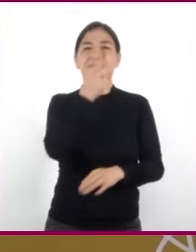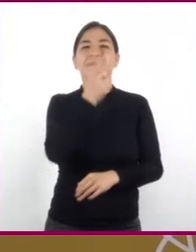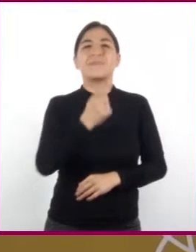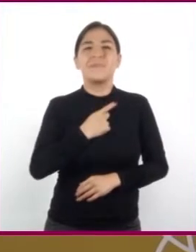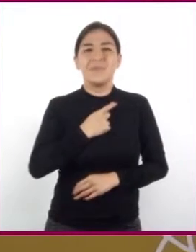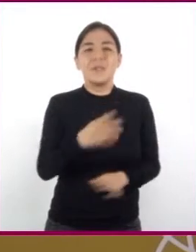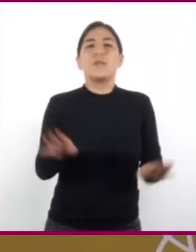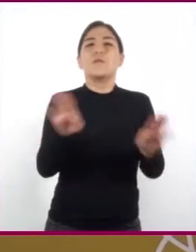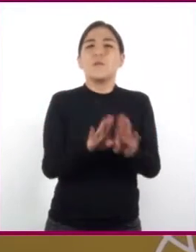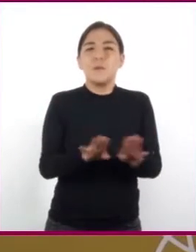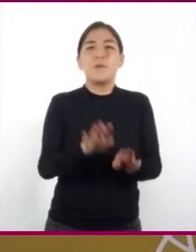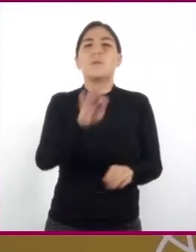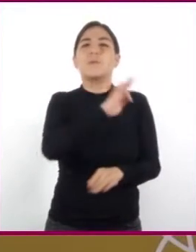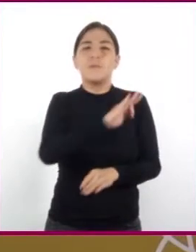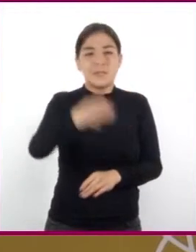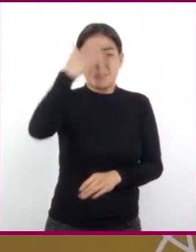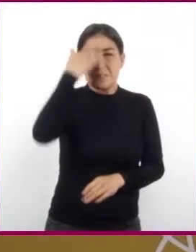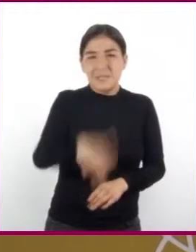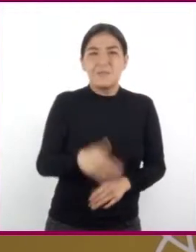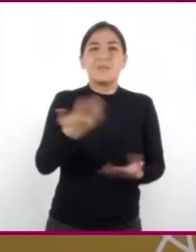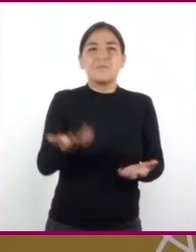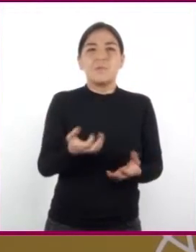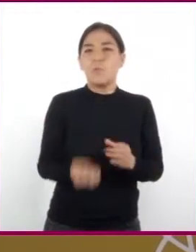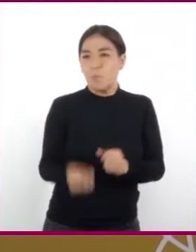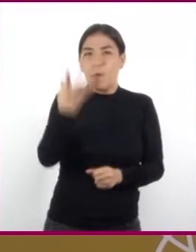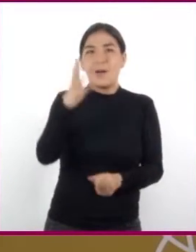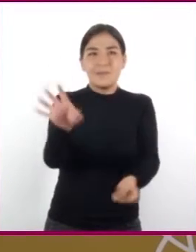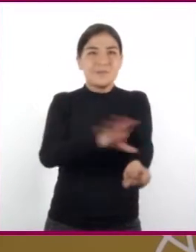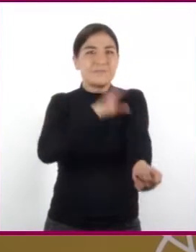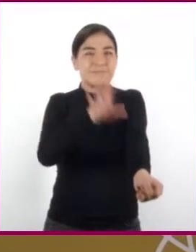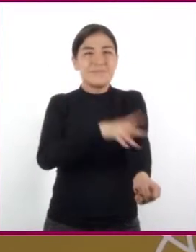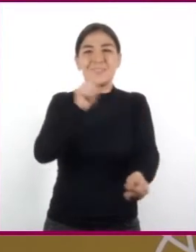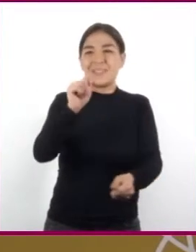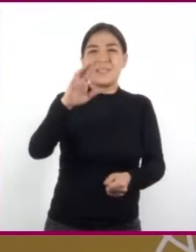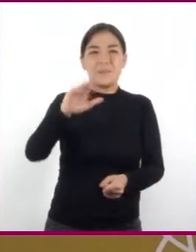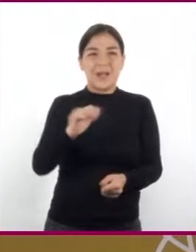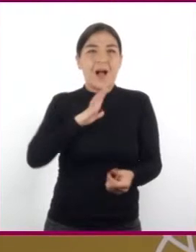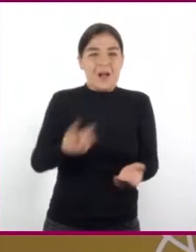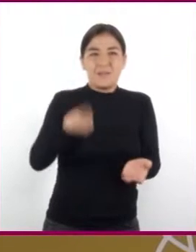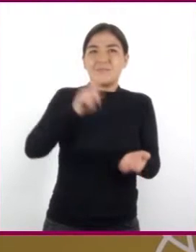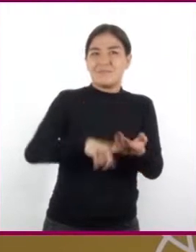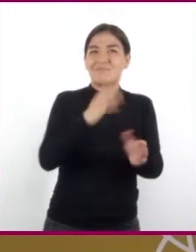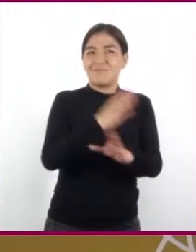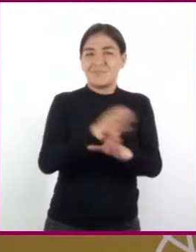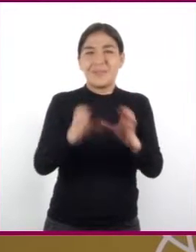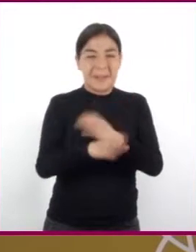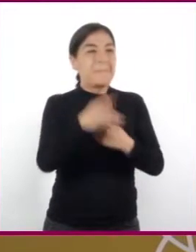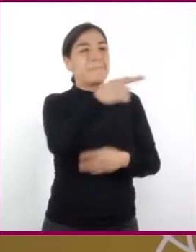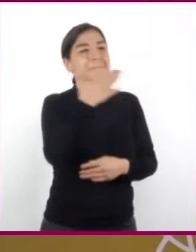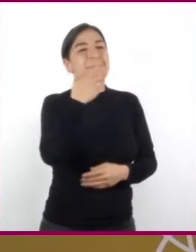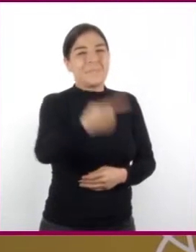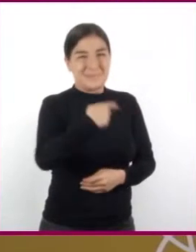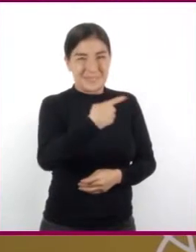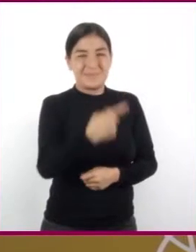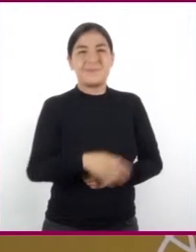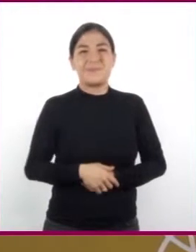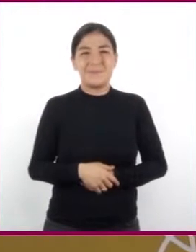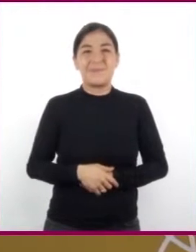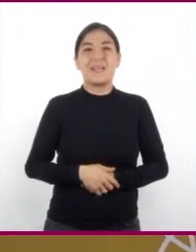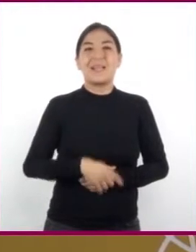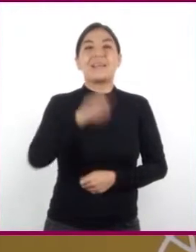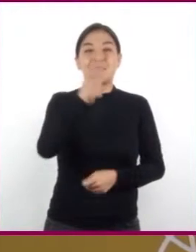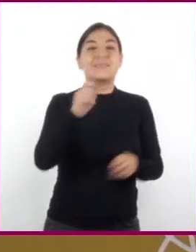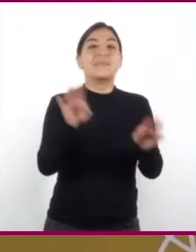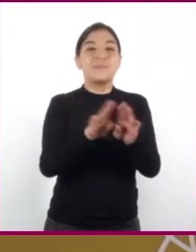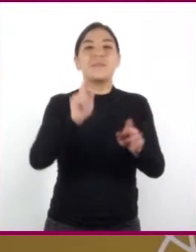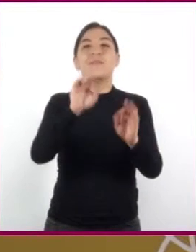¿cómo podemos saber cuánta energía térmica tiene un cuerpo? ¡Qué buena pregunta, Enrique! Una forma de medir